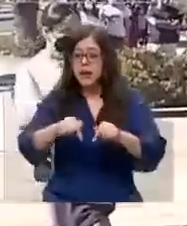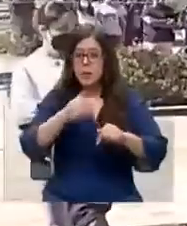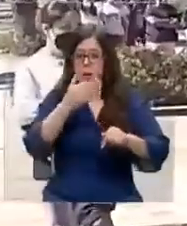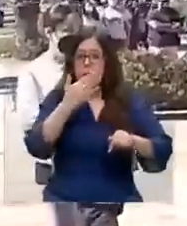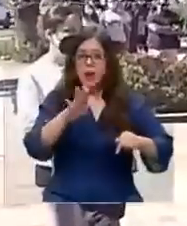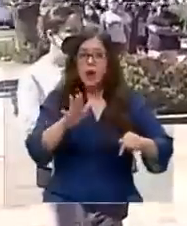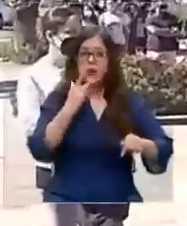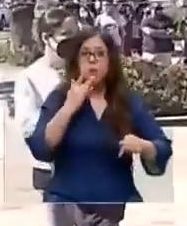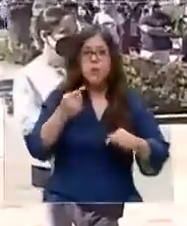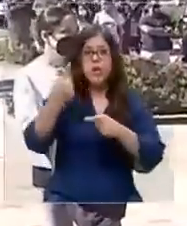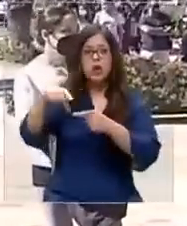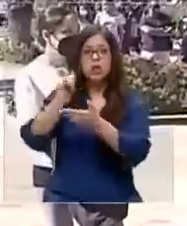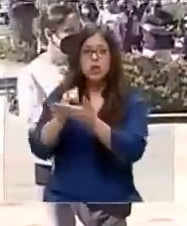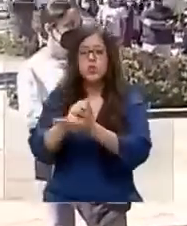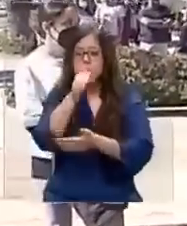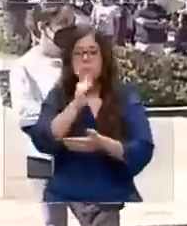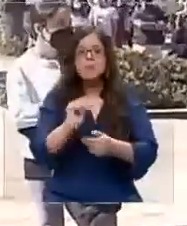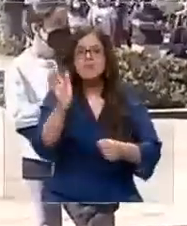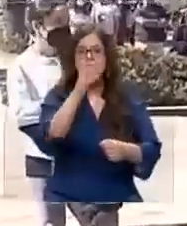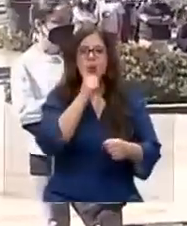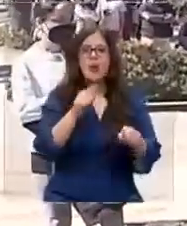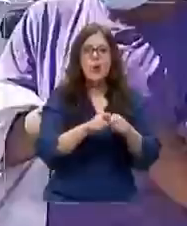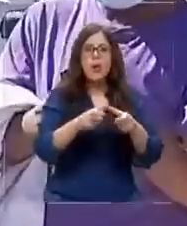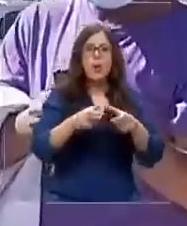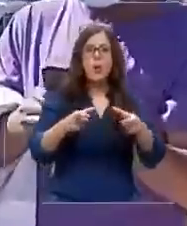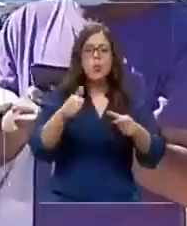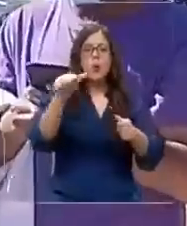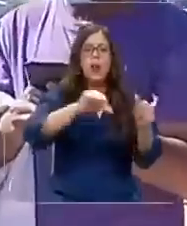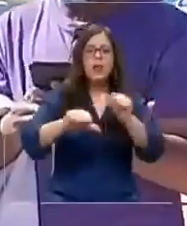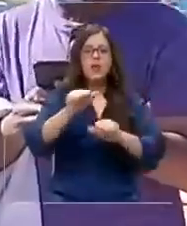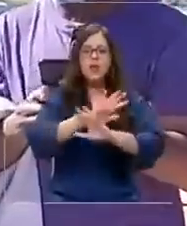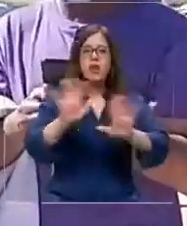no hay cubos, no hay cubos en ninguna clínica, laboratorio.